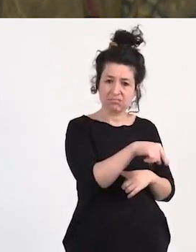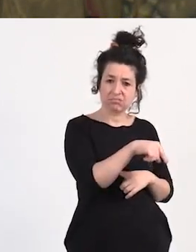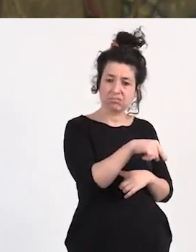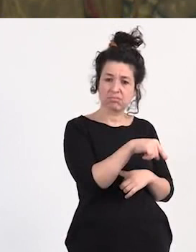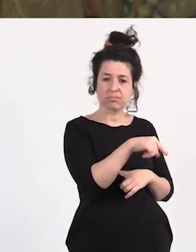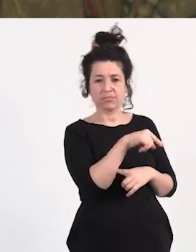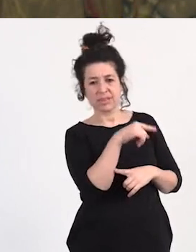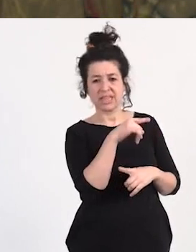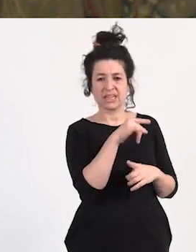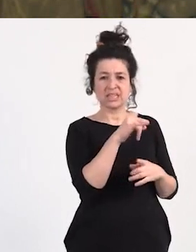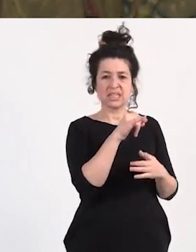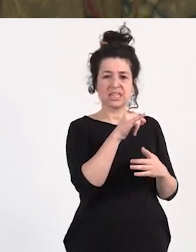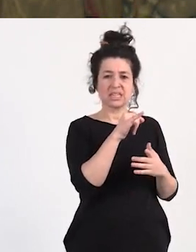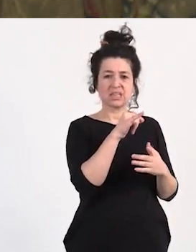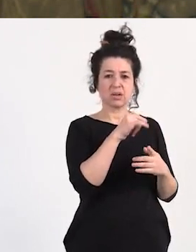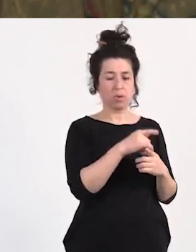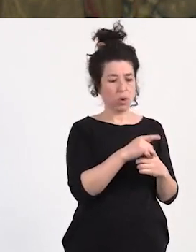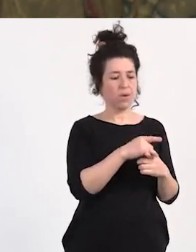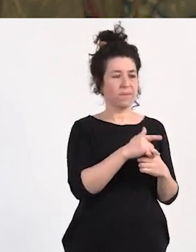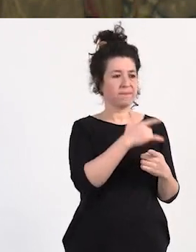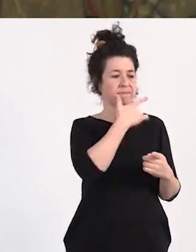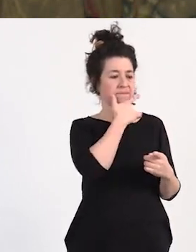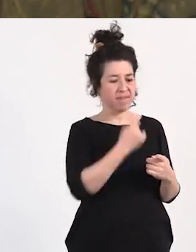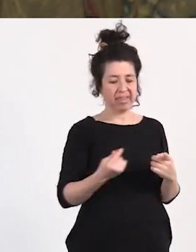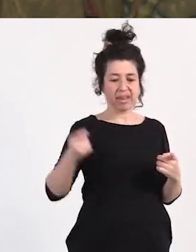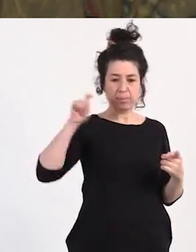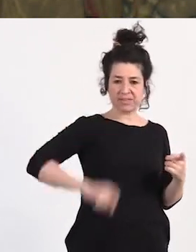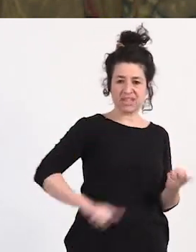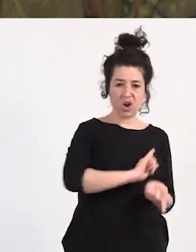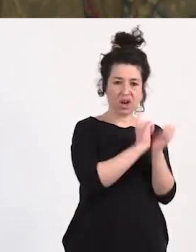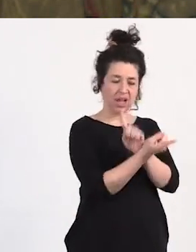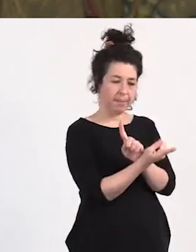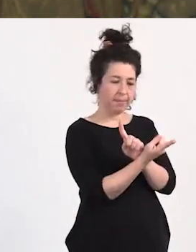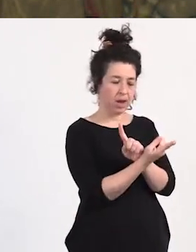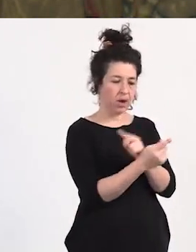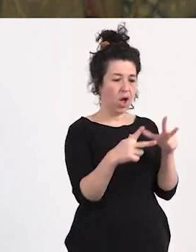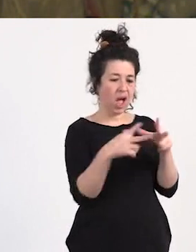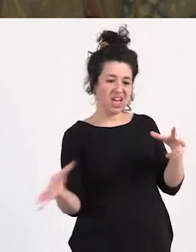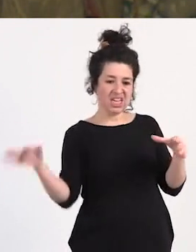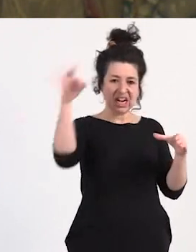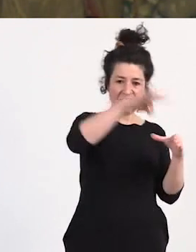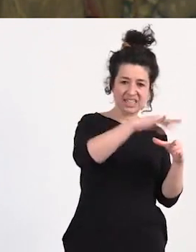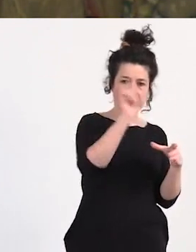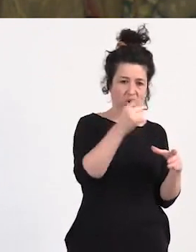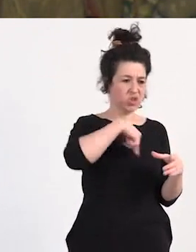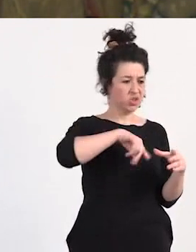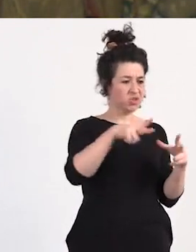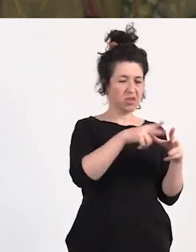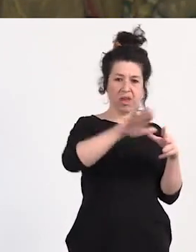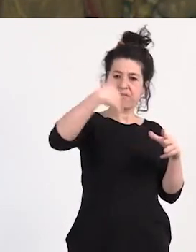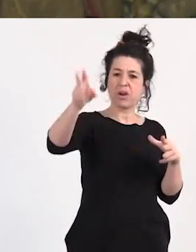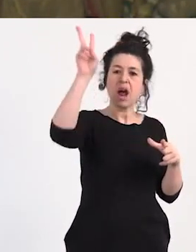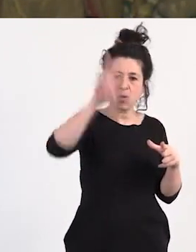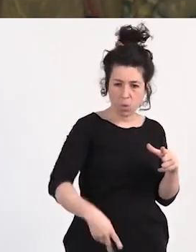de cambio de profesión no de reinserción porque nosotras jamás estamos fuera de la sociedad jamás hay que reinsertarnos en la